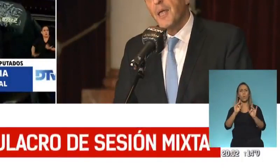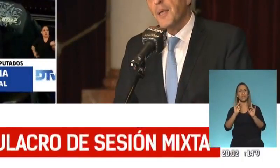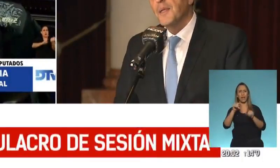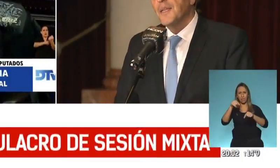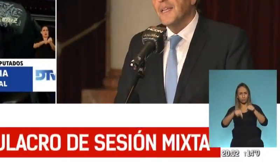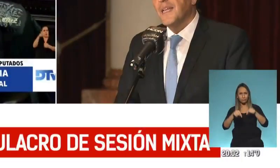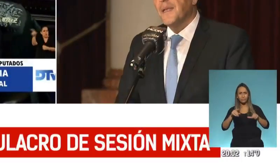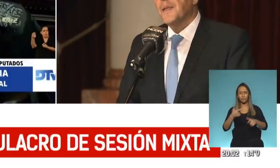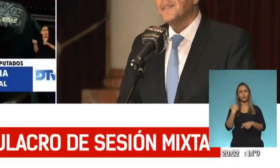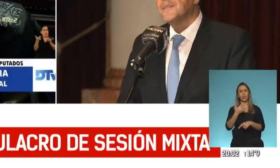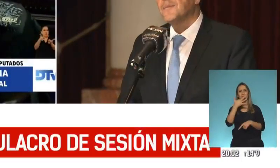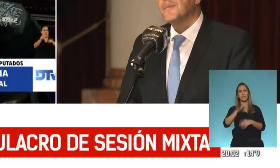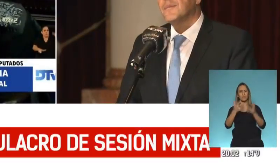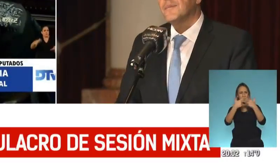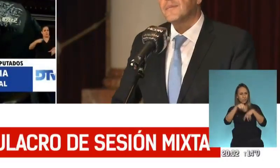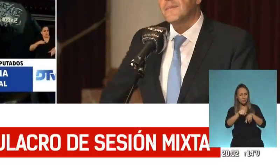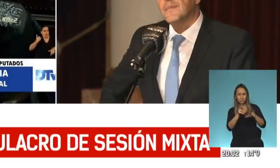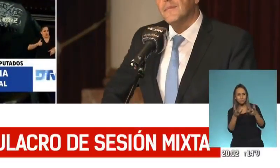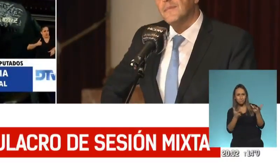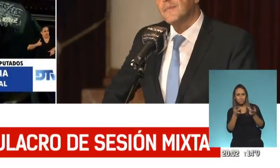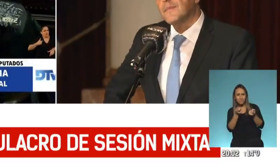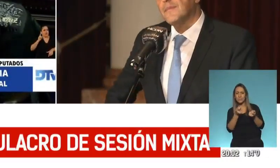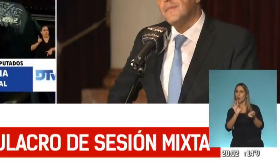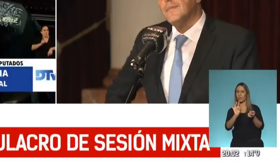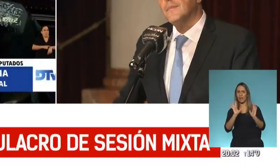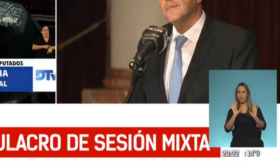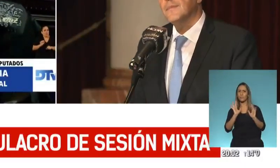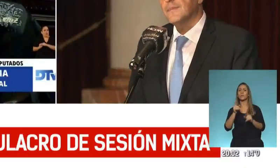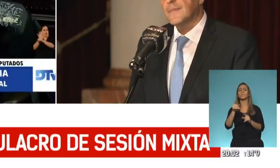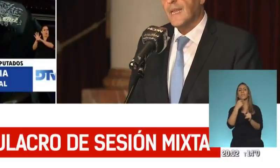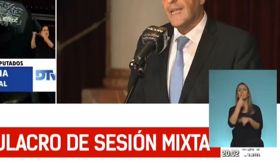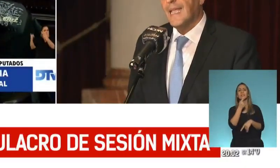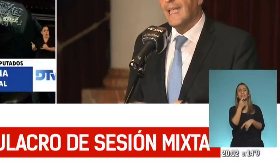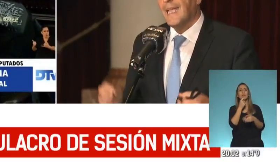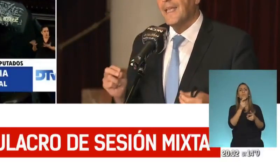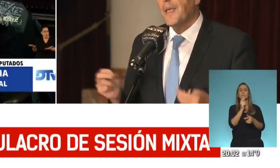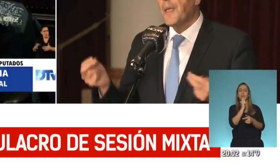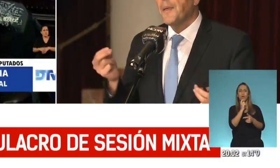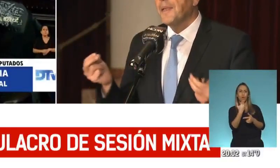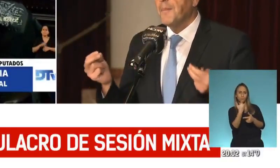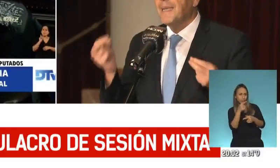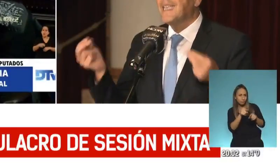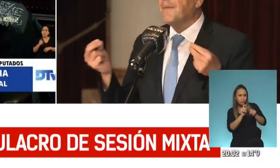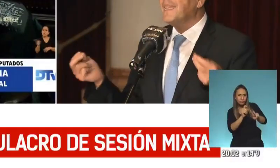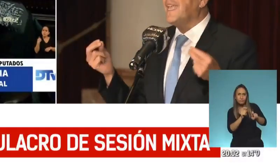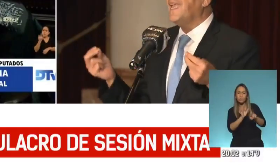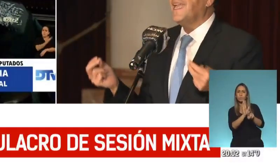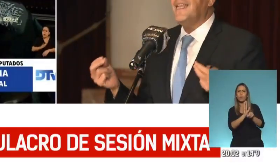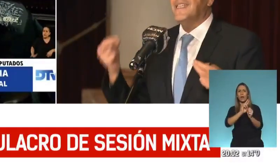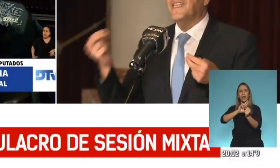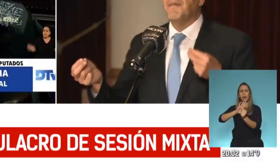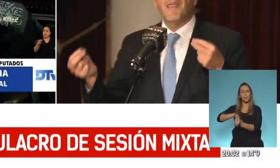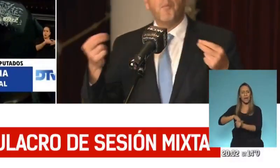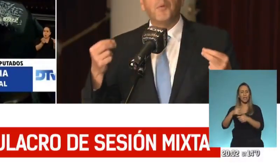y lo entendemos también que es complicado, porque usted decía que si usaba el micrófono anulaba el otro. Esa es la parte que no entendí. Básicamente